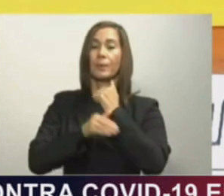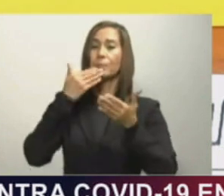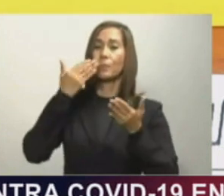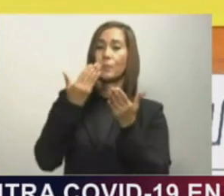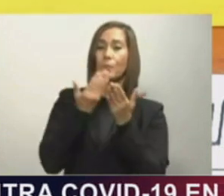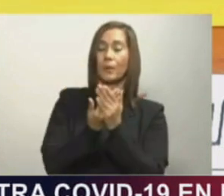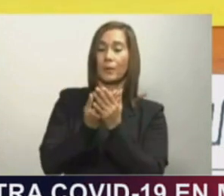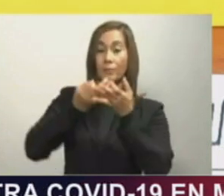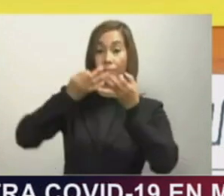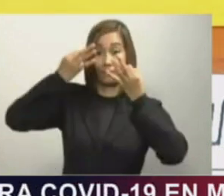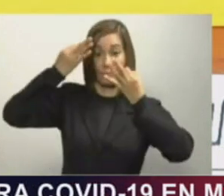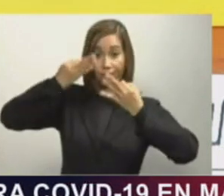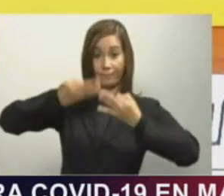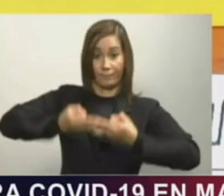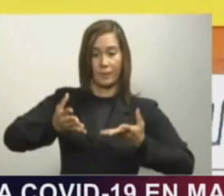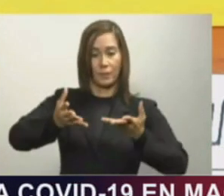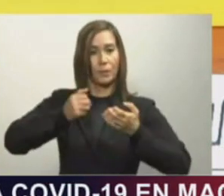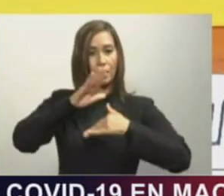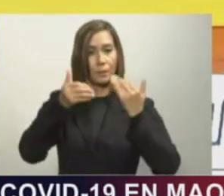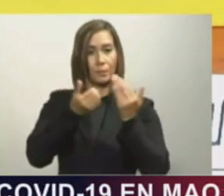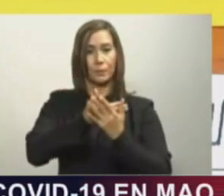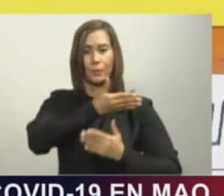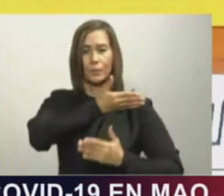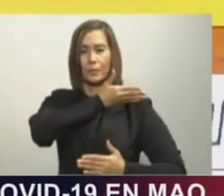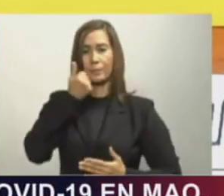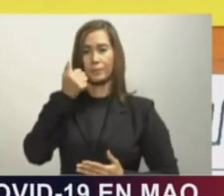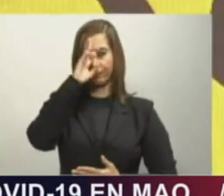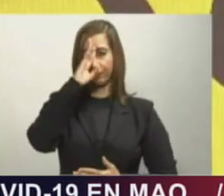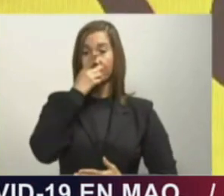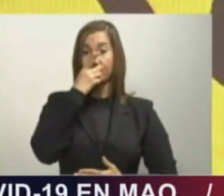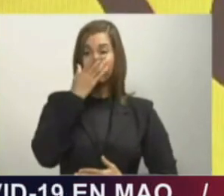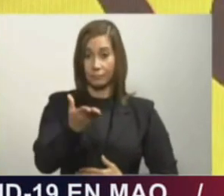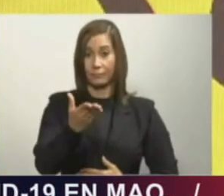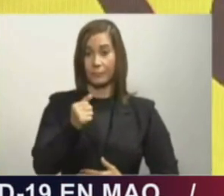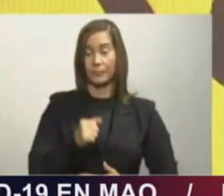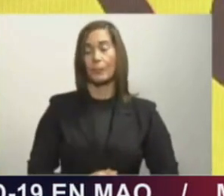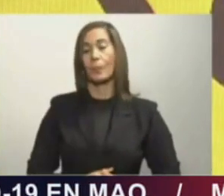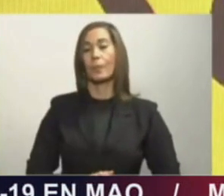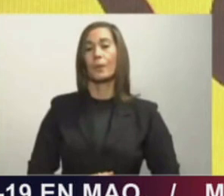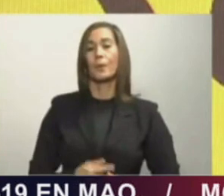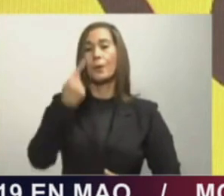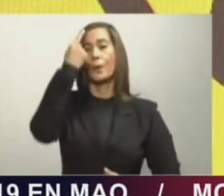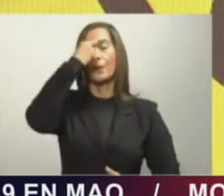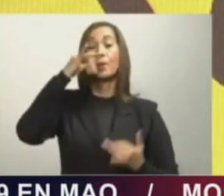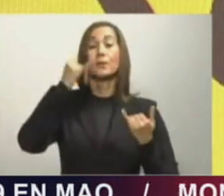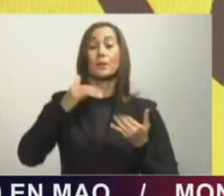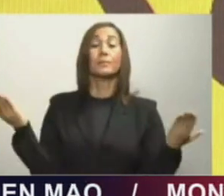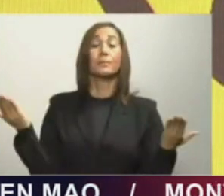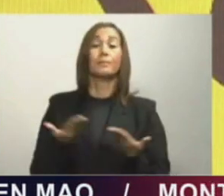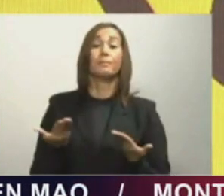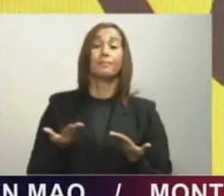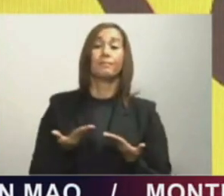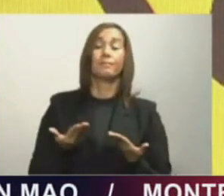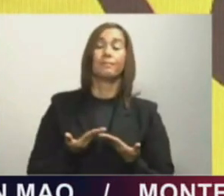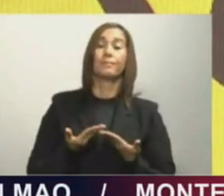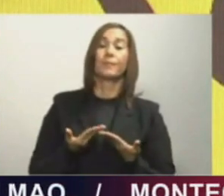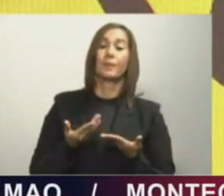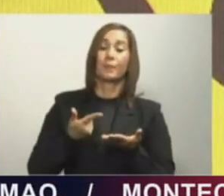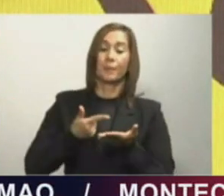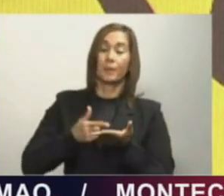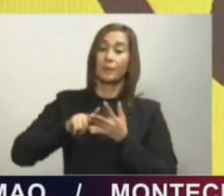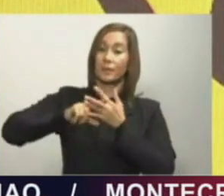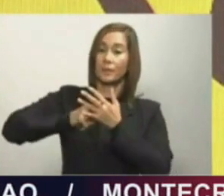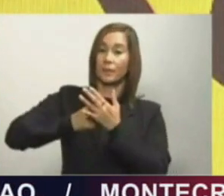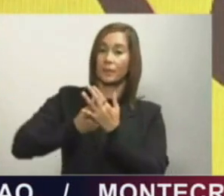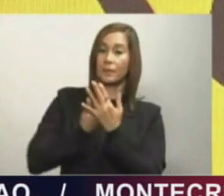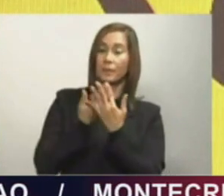la mejor República Dominicana. Y por eso hoy nos encontramos aquí, para poner en marcha uno